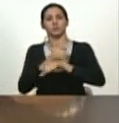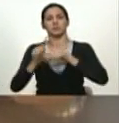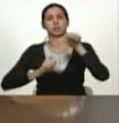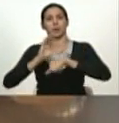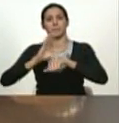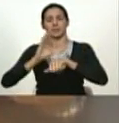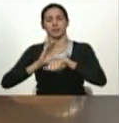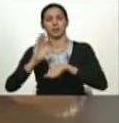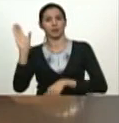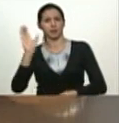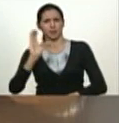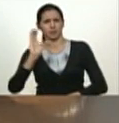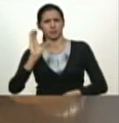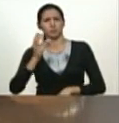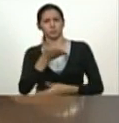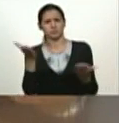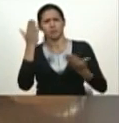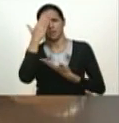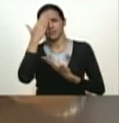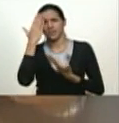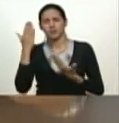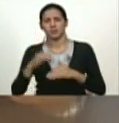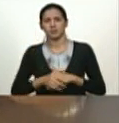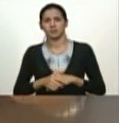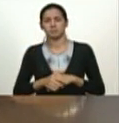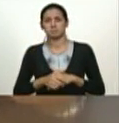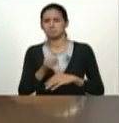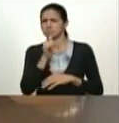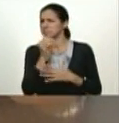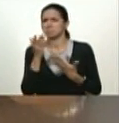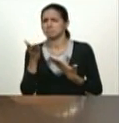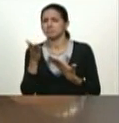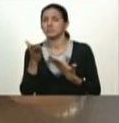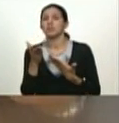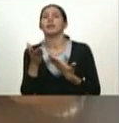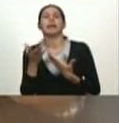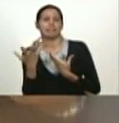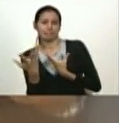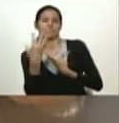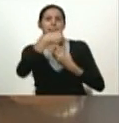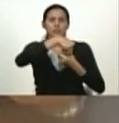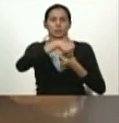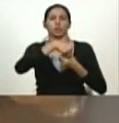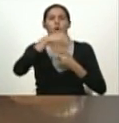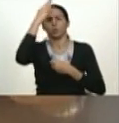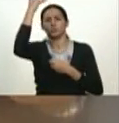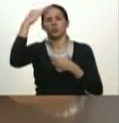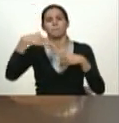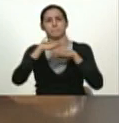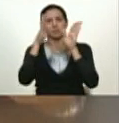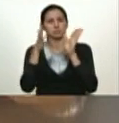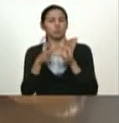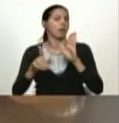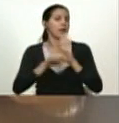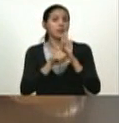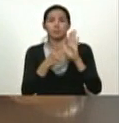capital de Caracas ustedes saben es parte del consejo de ministros así se creó por ley